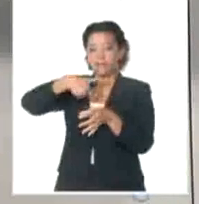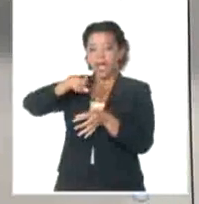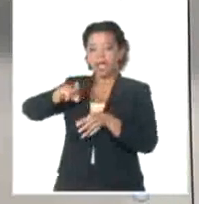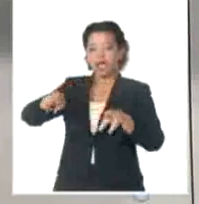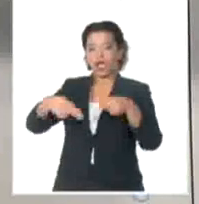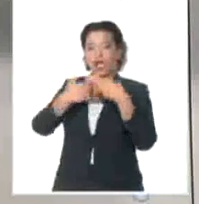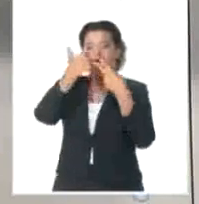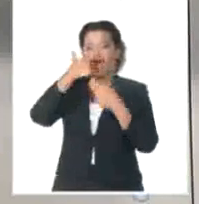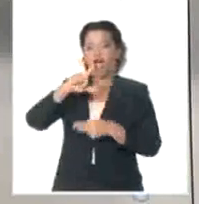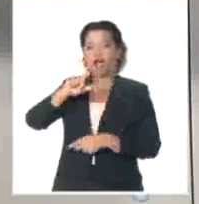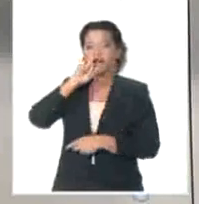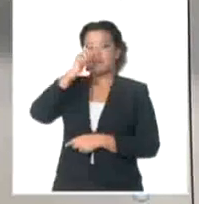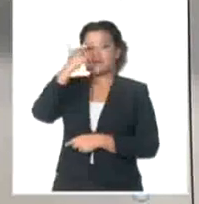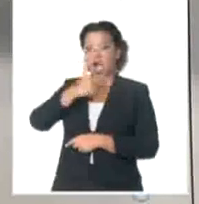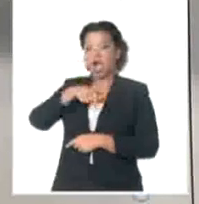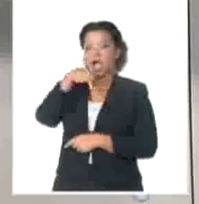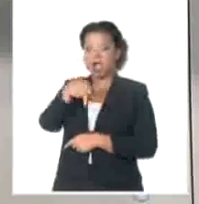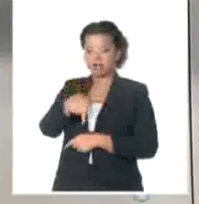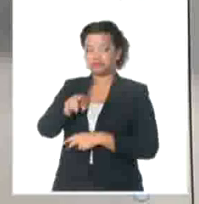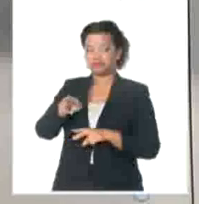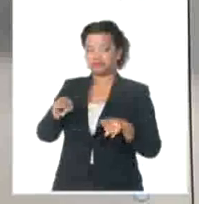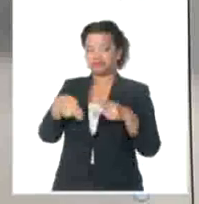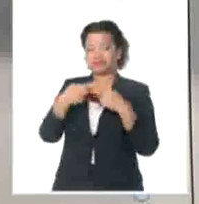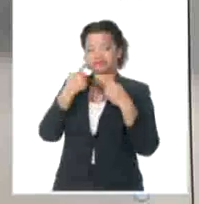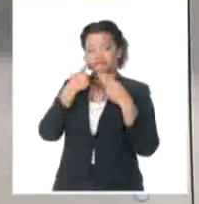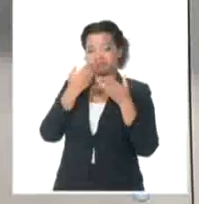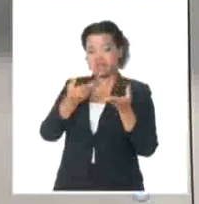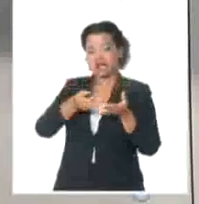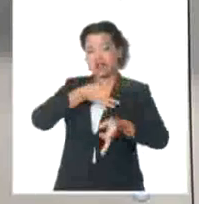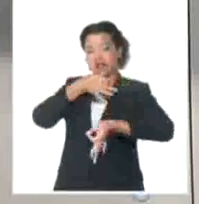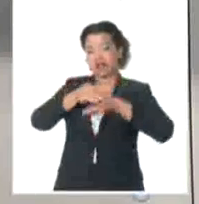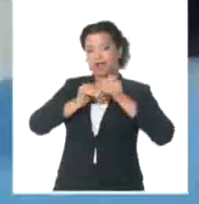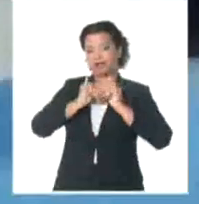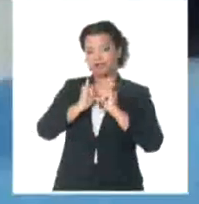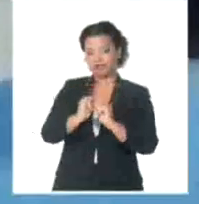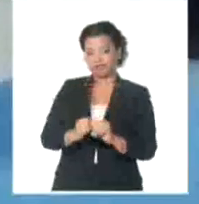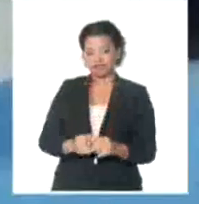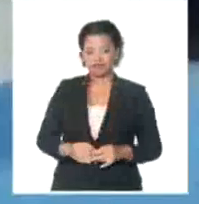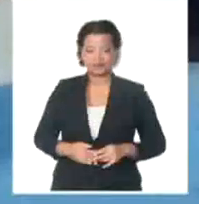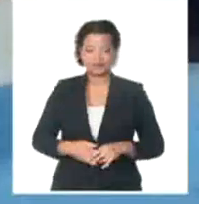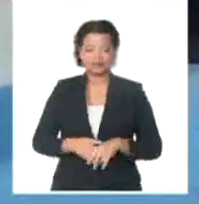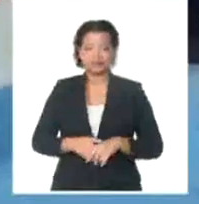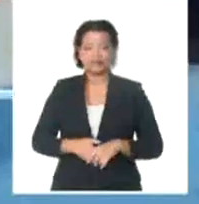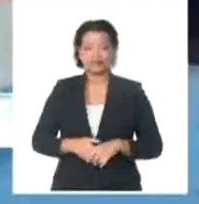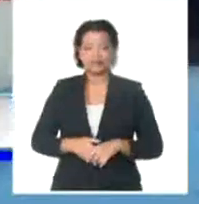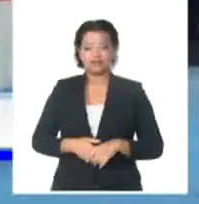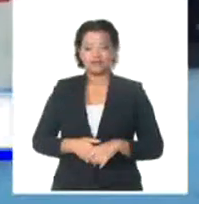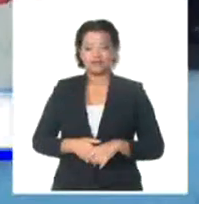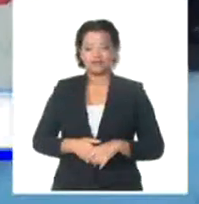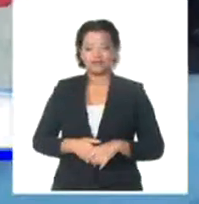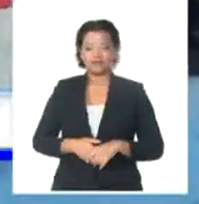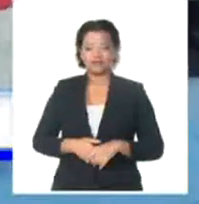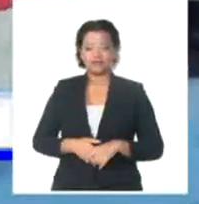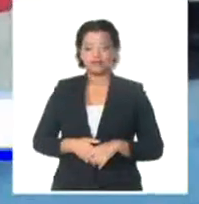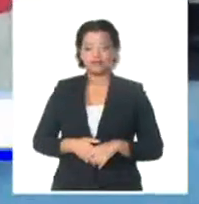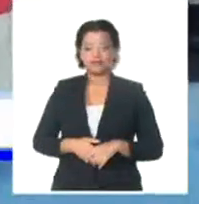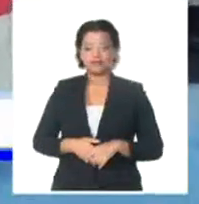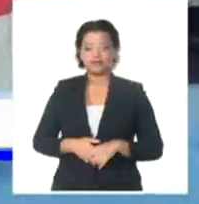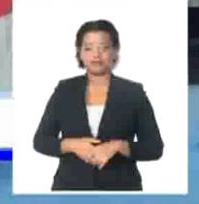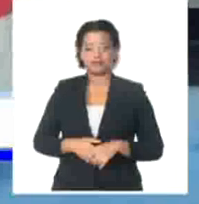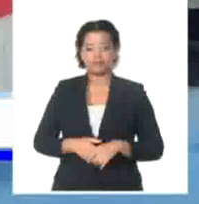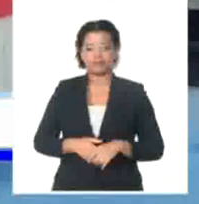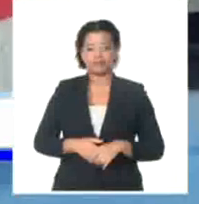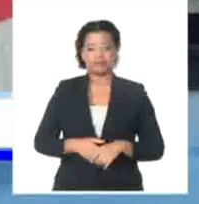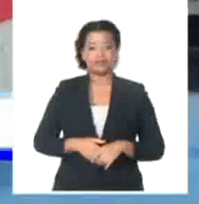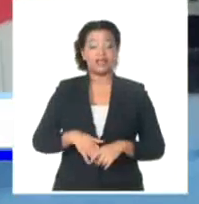tuvo lugar hace unos minutos. Los detalles con Nurka Dalancón y Amalia Ramos. En el velódromo Teo Capriles tuvo lugar